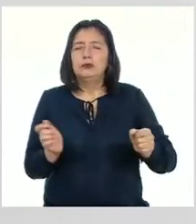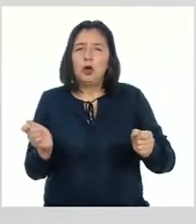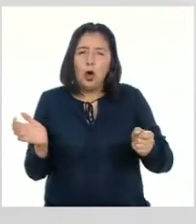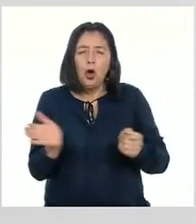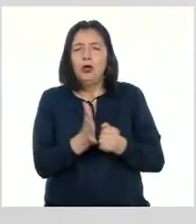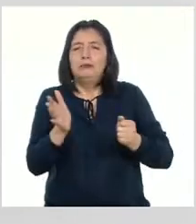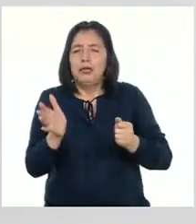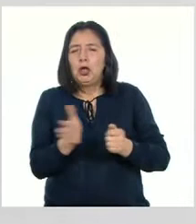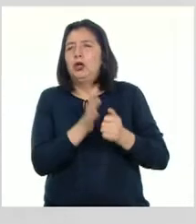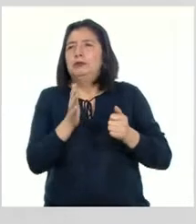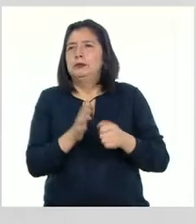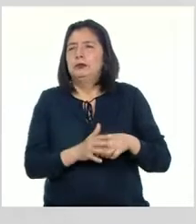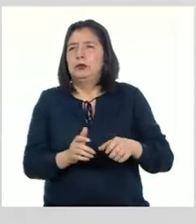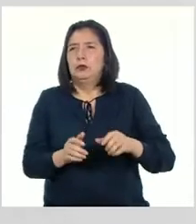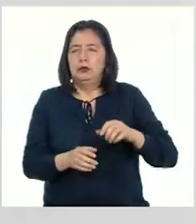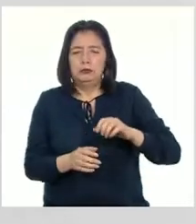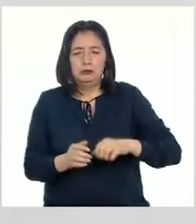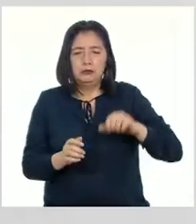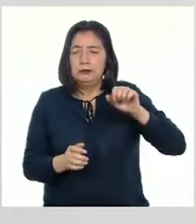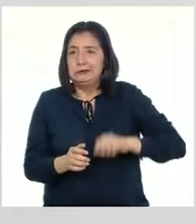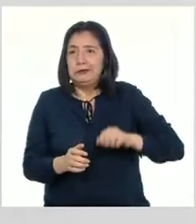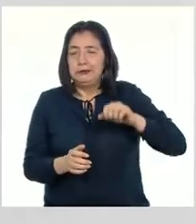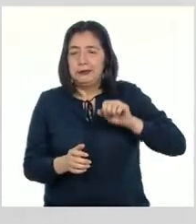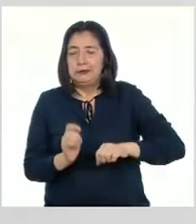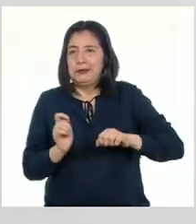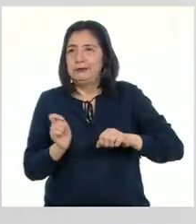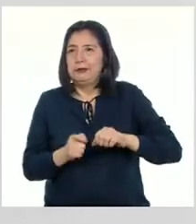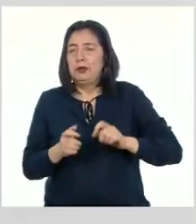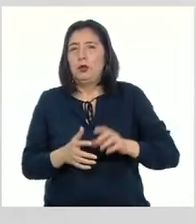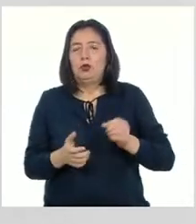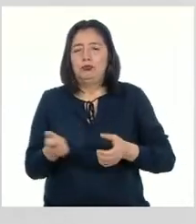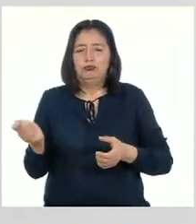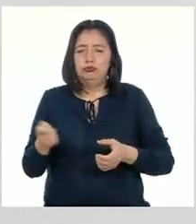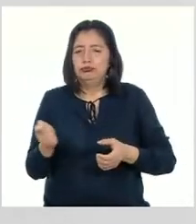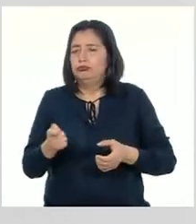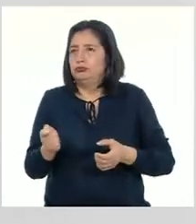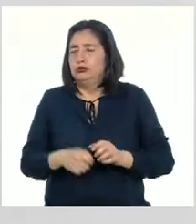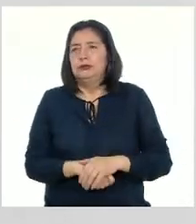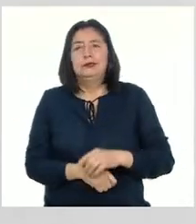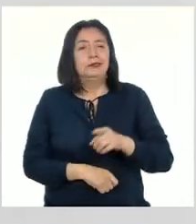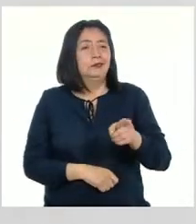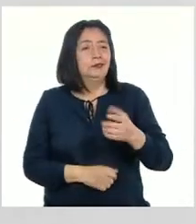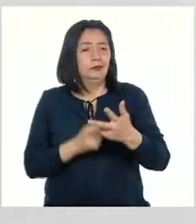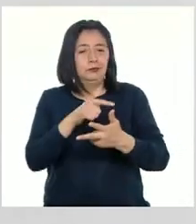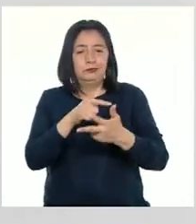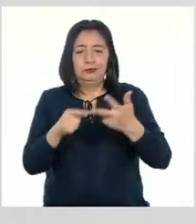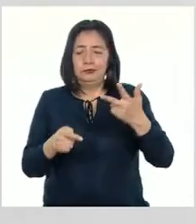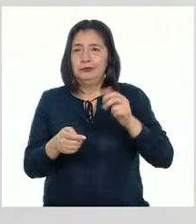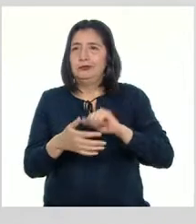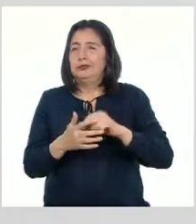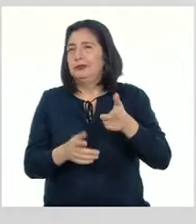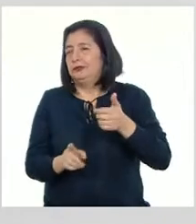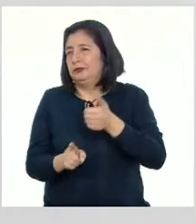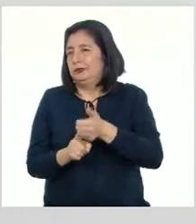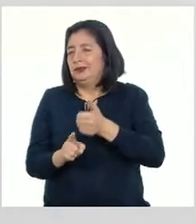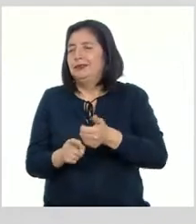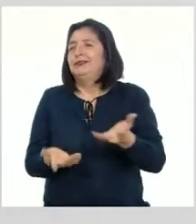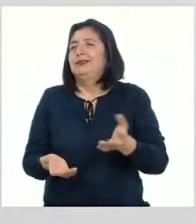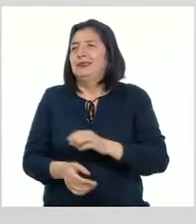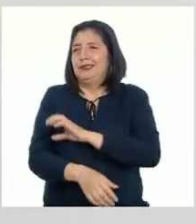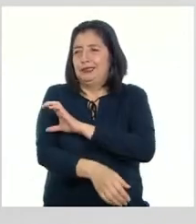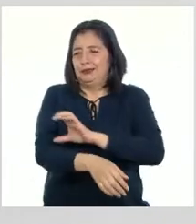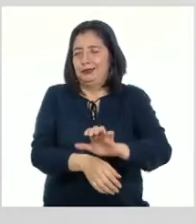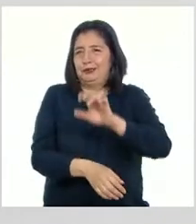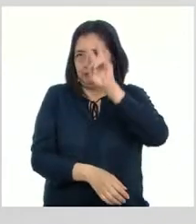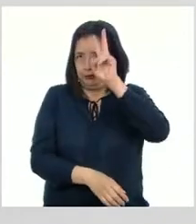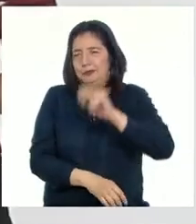golpeados o percutidos con la mano, un mazo o baqueta Los tres son típicos de la costa